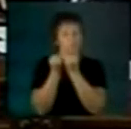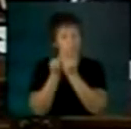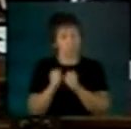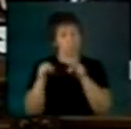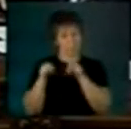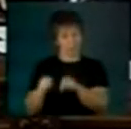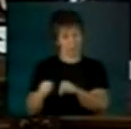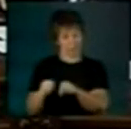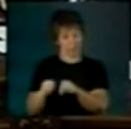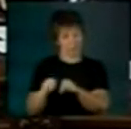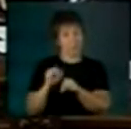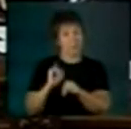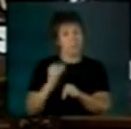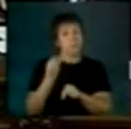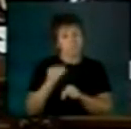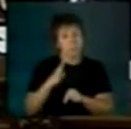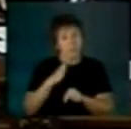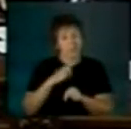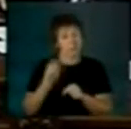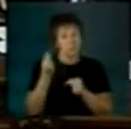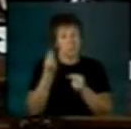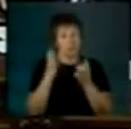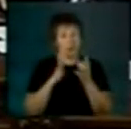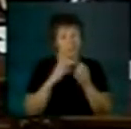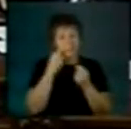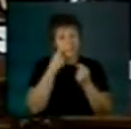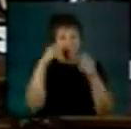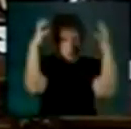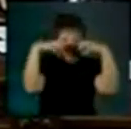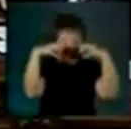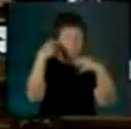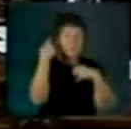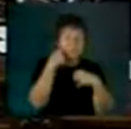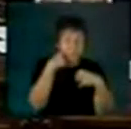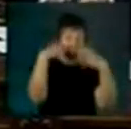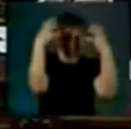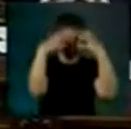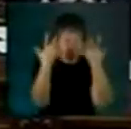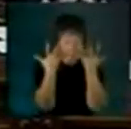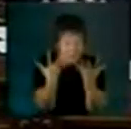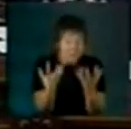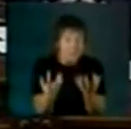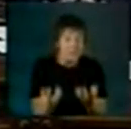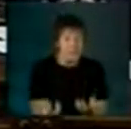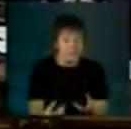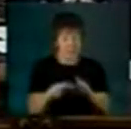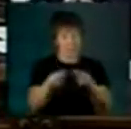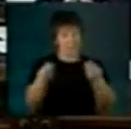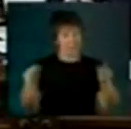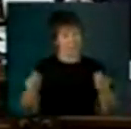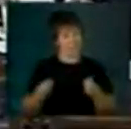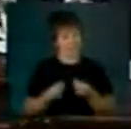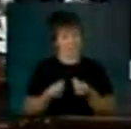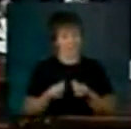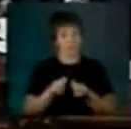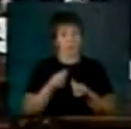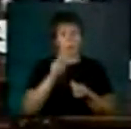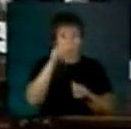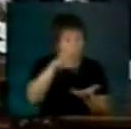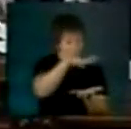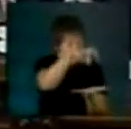ante la frecuente sequía. los proyectos de fuentes de agua que involucren